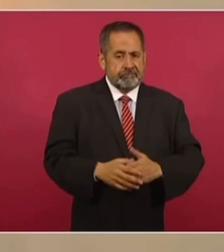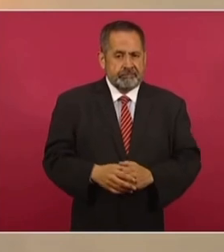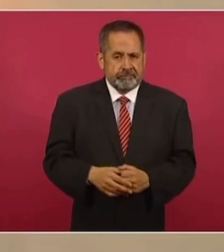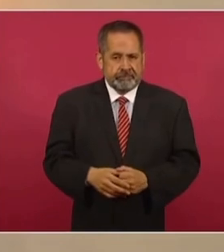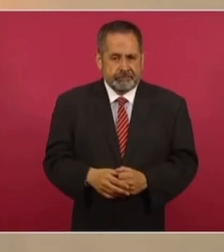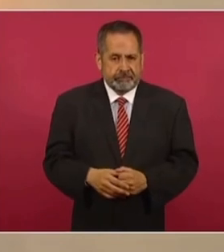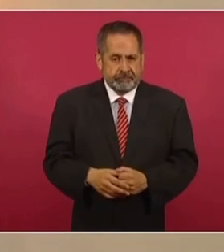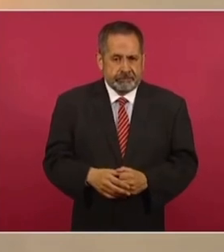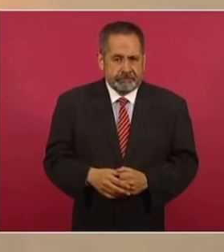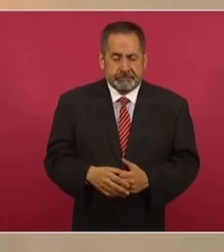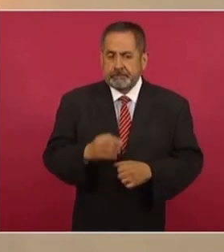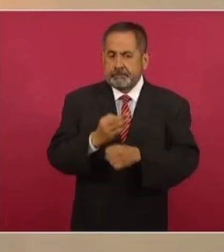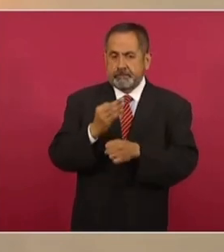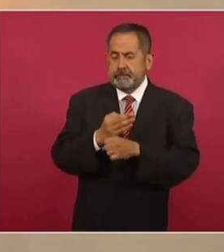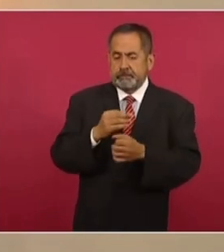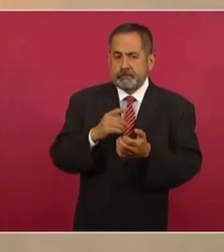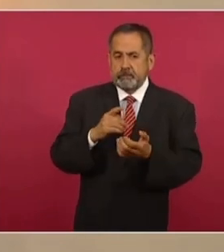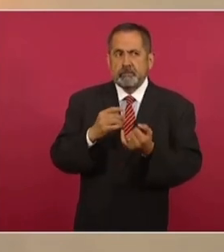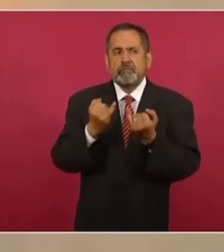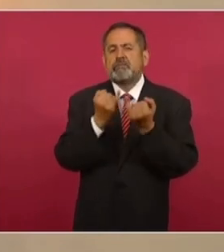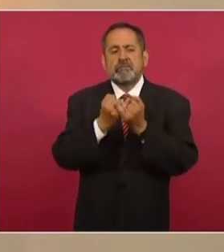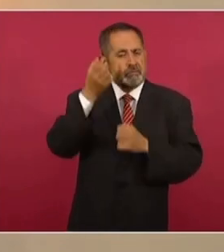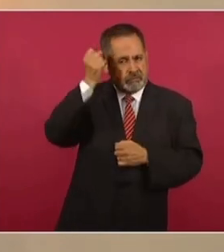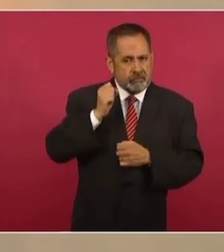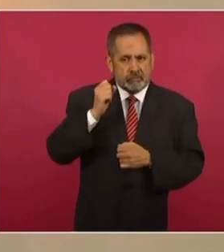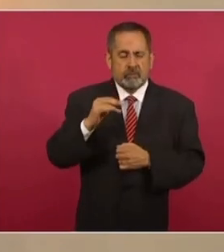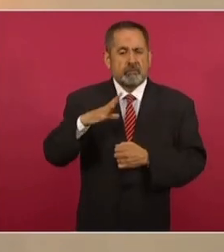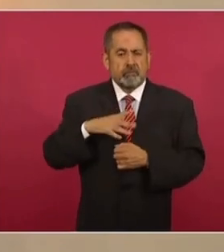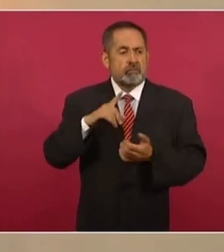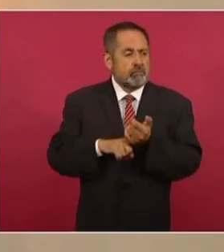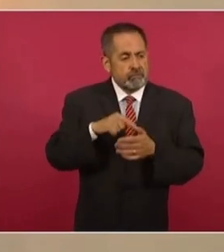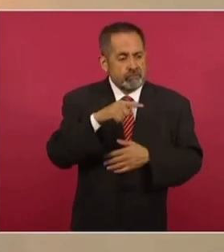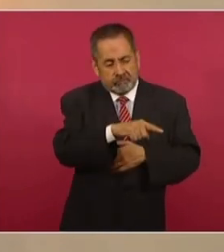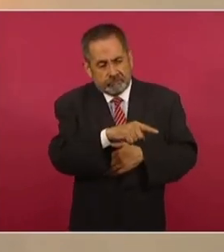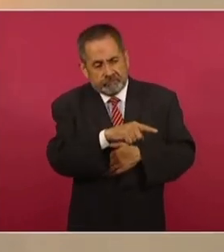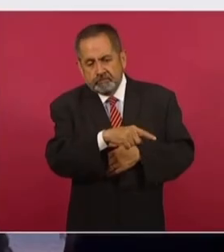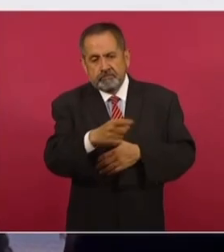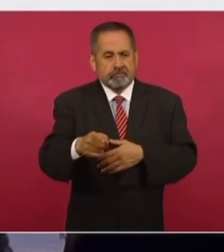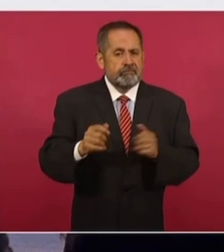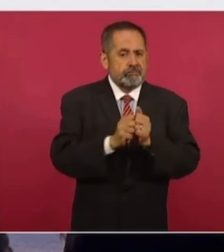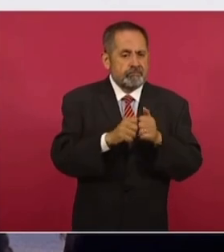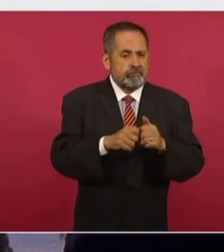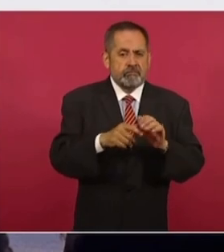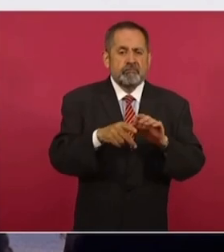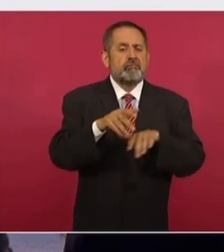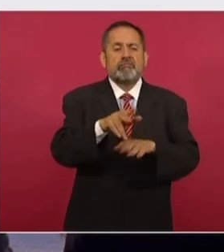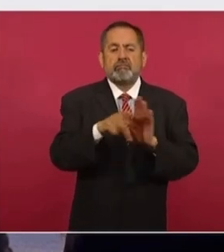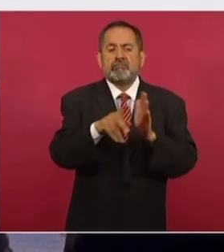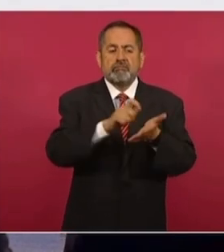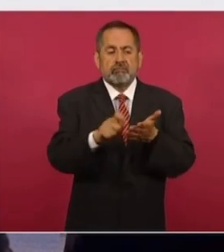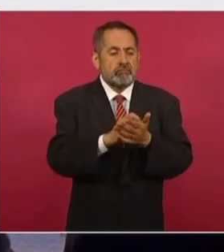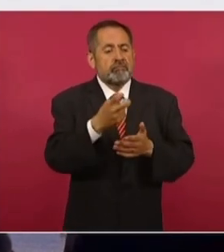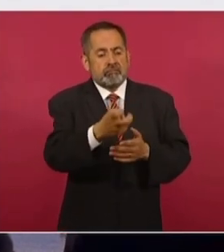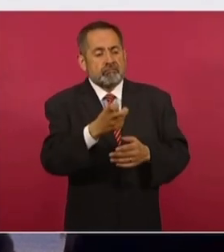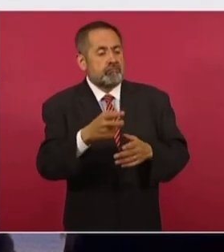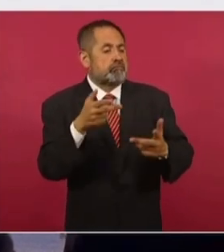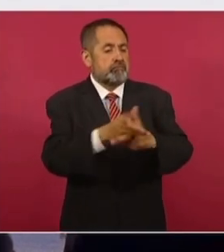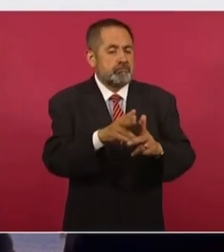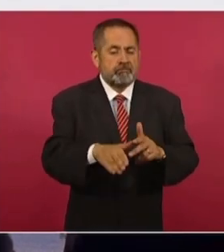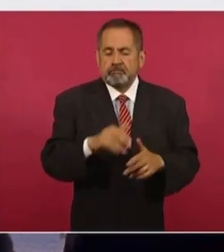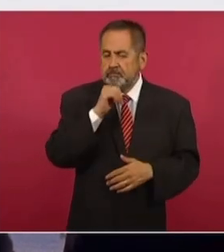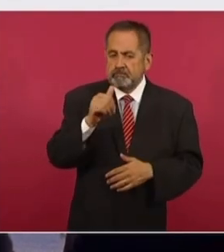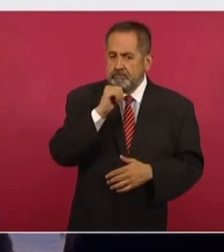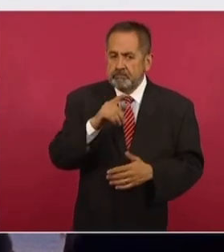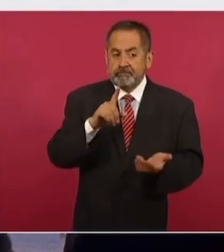hay ningún elemento, al igual que en el caso de Sinaloa, que presuma una asociación del evento con la actividad periodística y hay una línea muy sólida